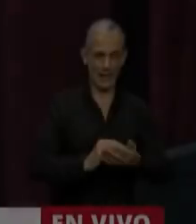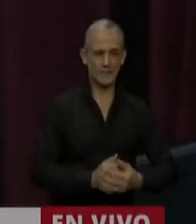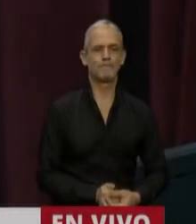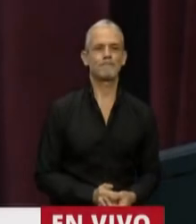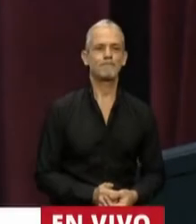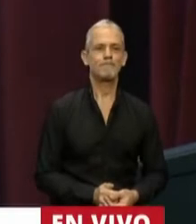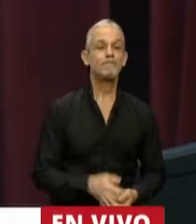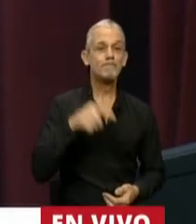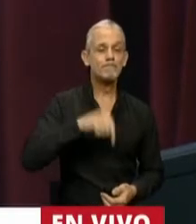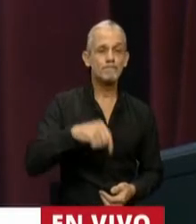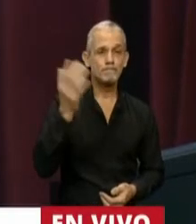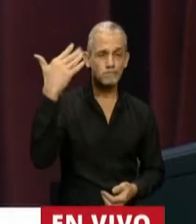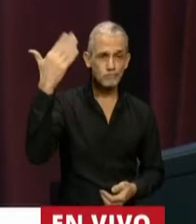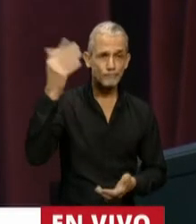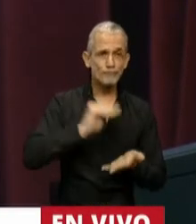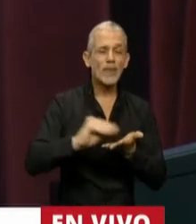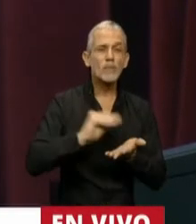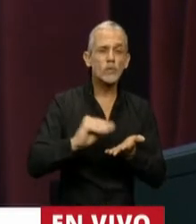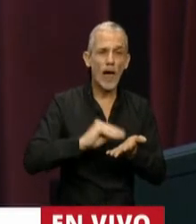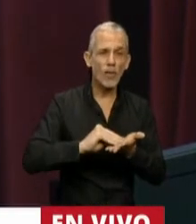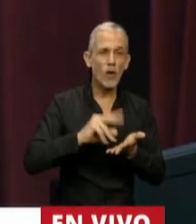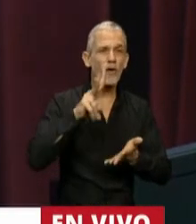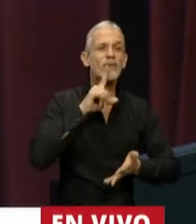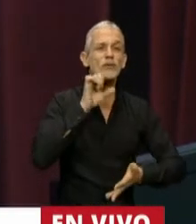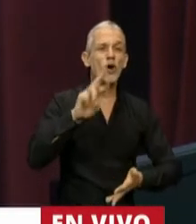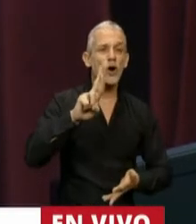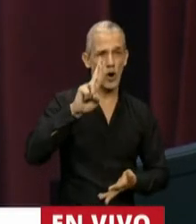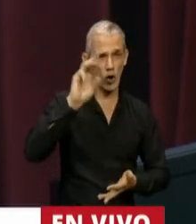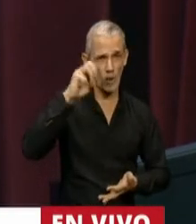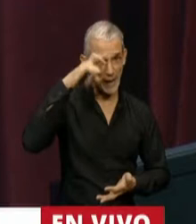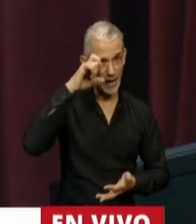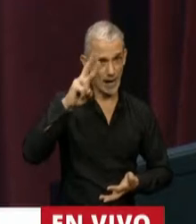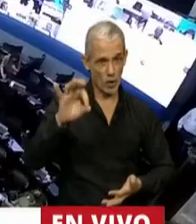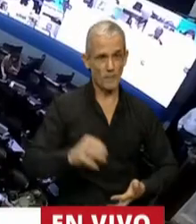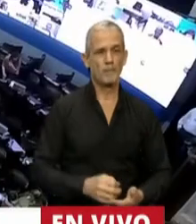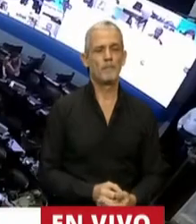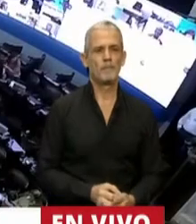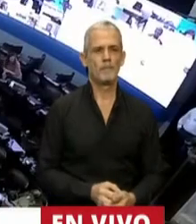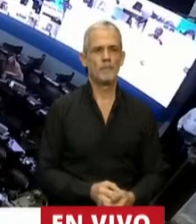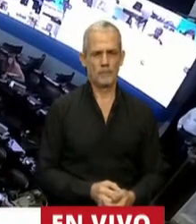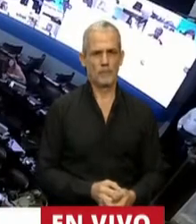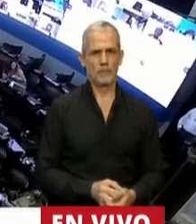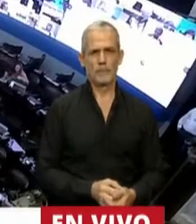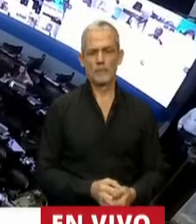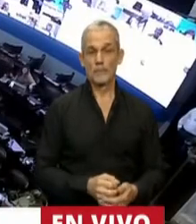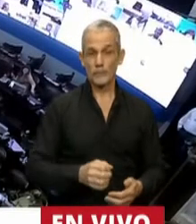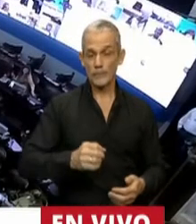Tiene la palabra el diputado Víctor Romero. Muchas gracias,